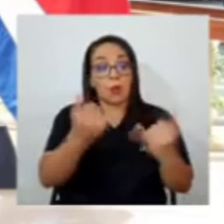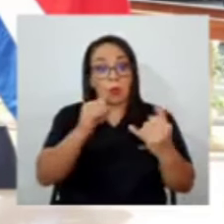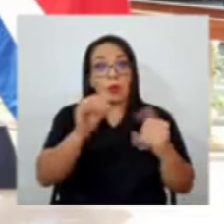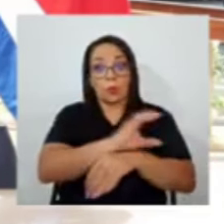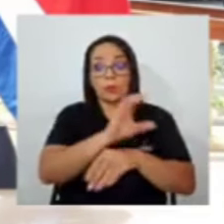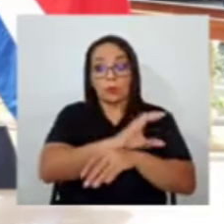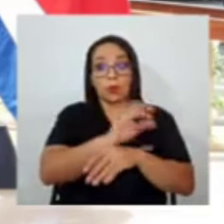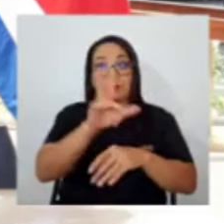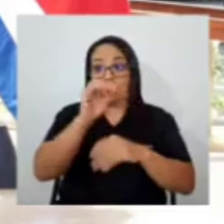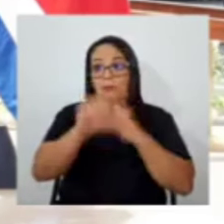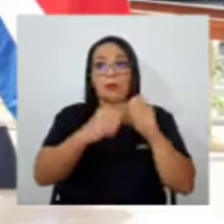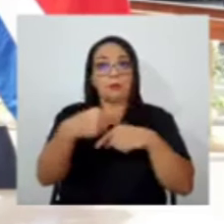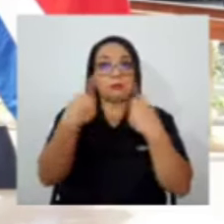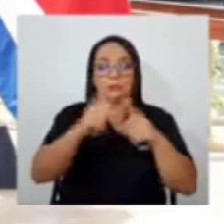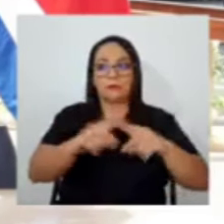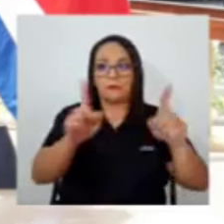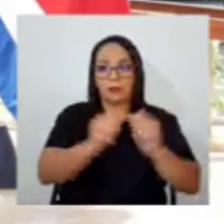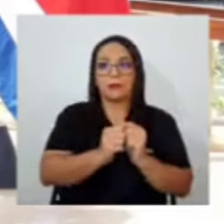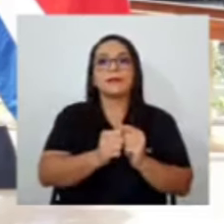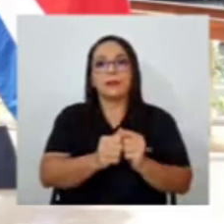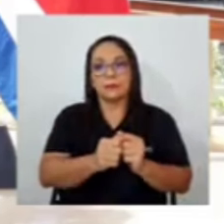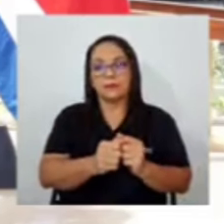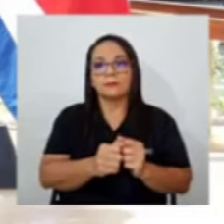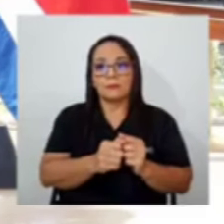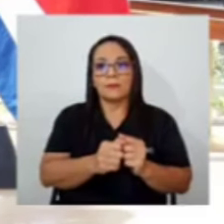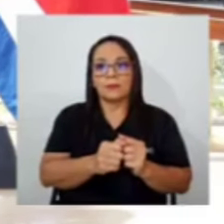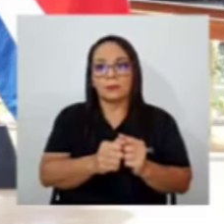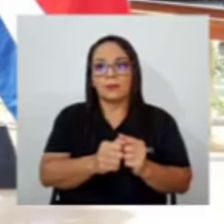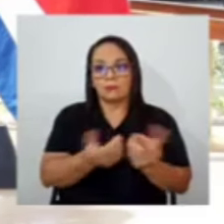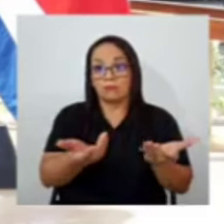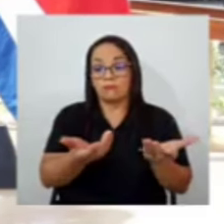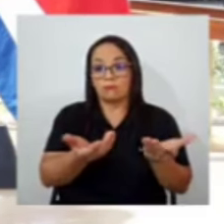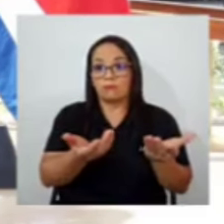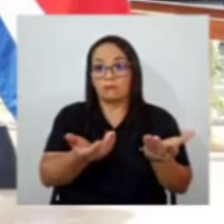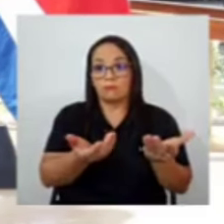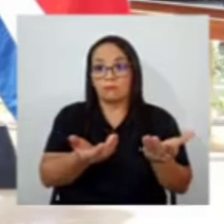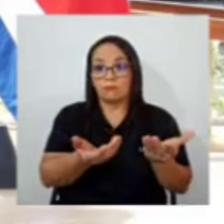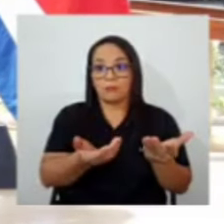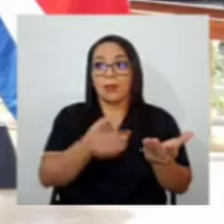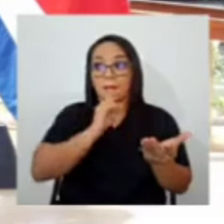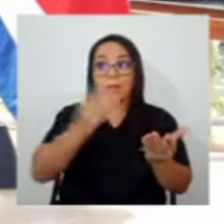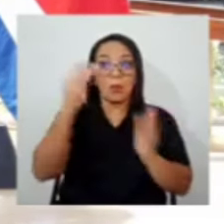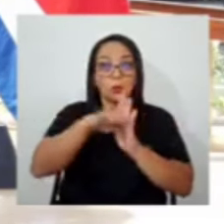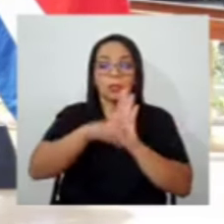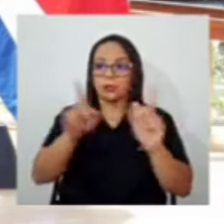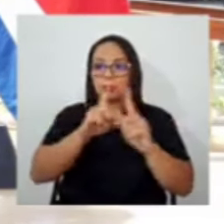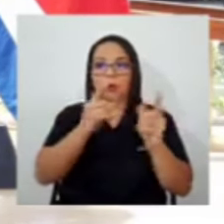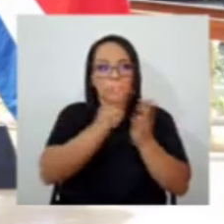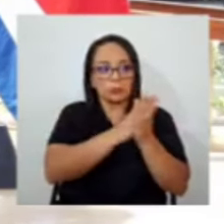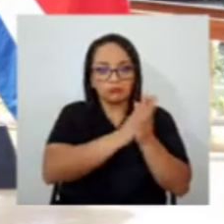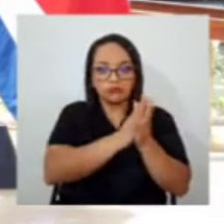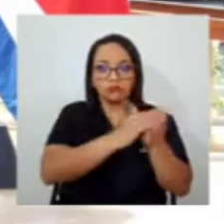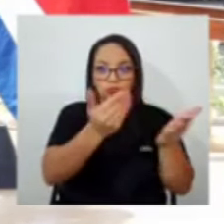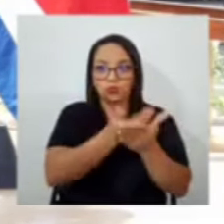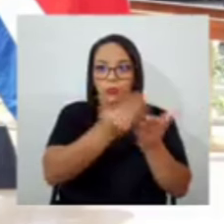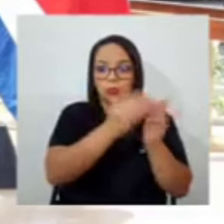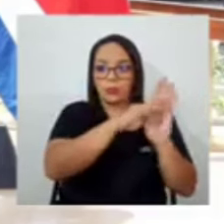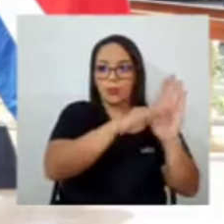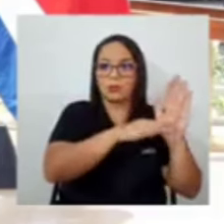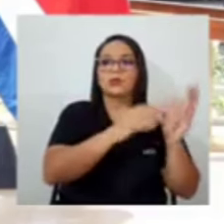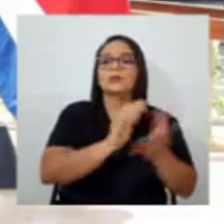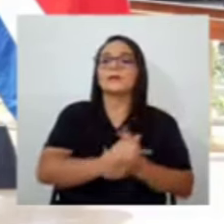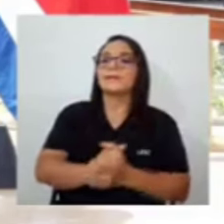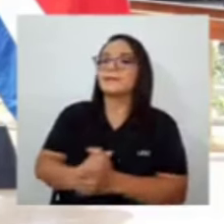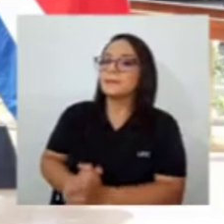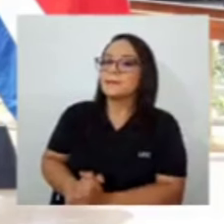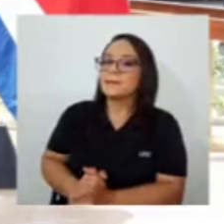Como para sacarle mucho más en jugo a los datos que tenía Costa Rica y eso es lo que se pretende y se pretendía. Sí, sí. No, no, no se